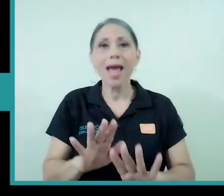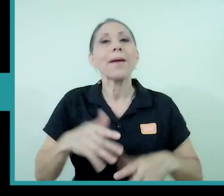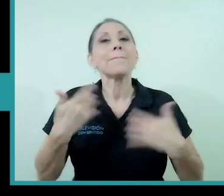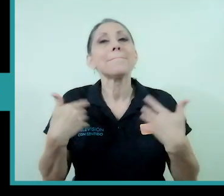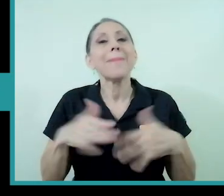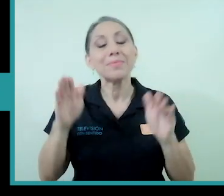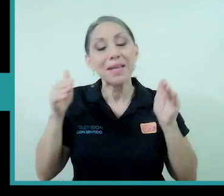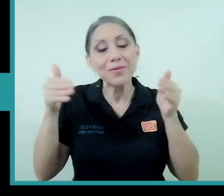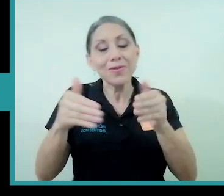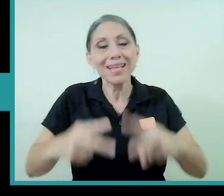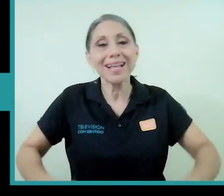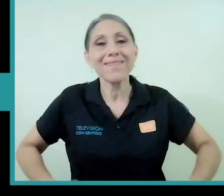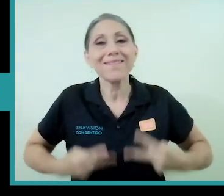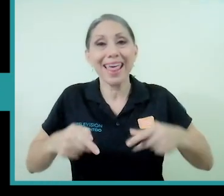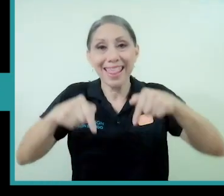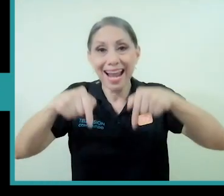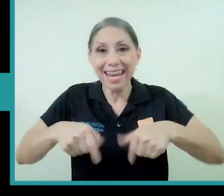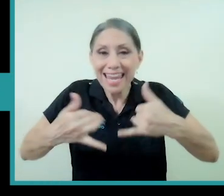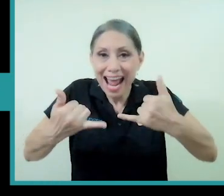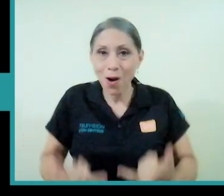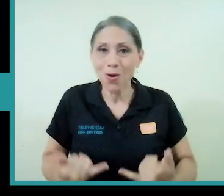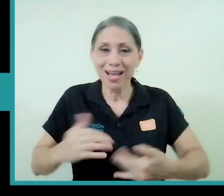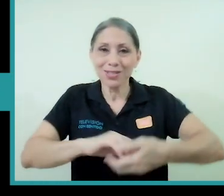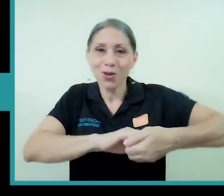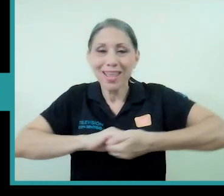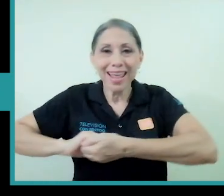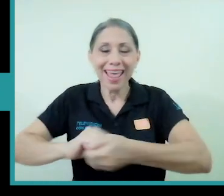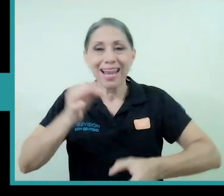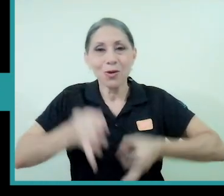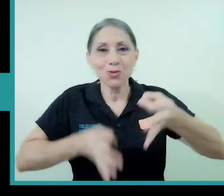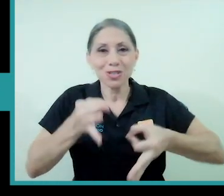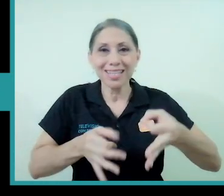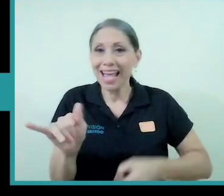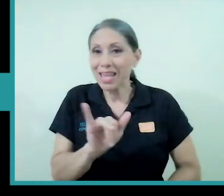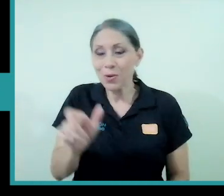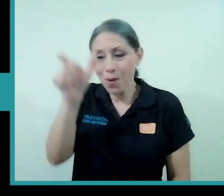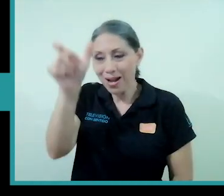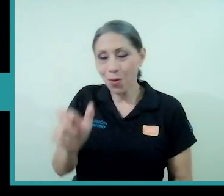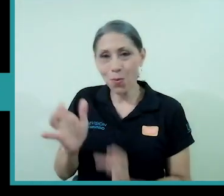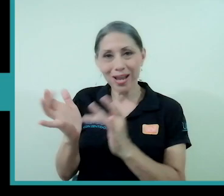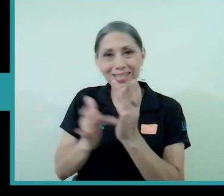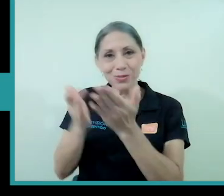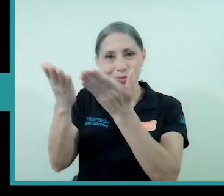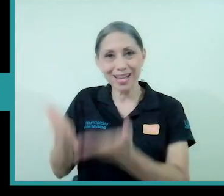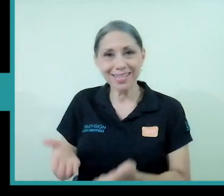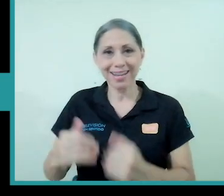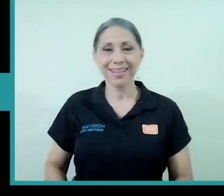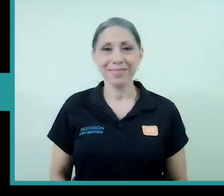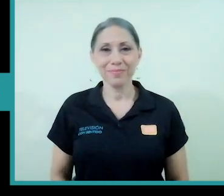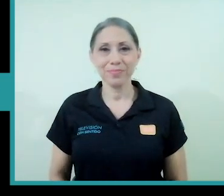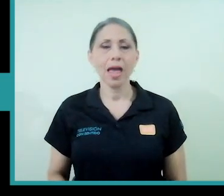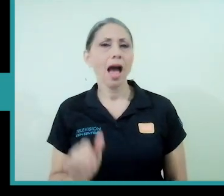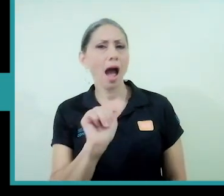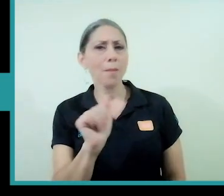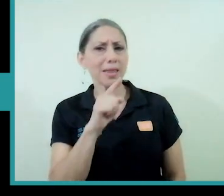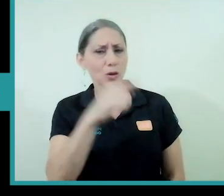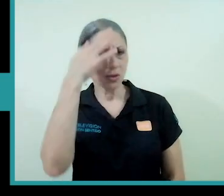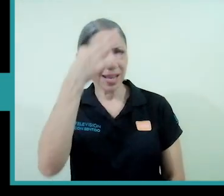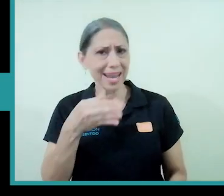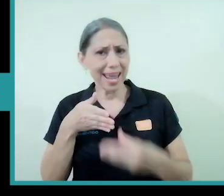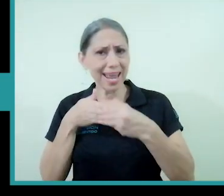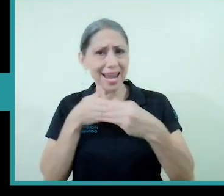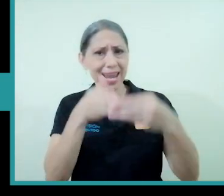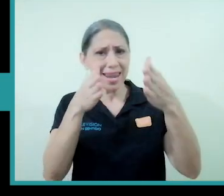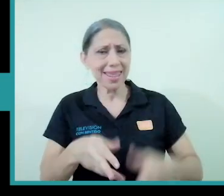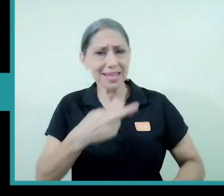aquí de la ahora de la solidaridad y de la justicia al estilo de jesús de nazaret Amanda ¿considera usted que los líderes religiosos